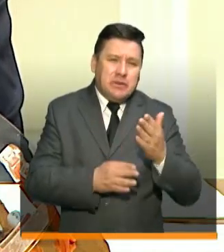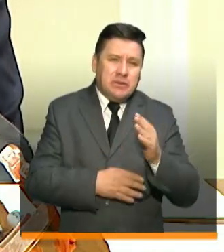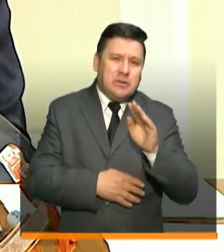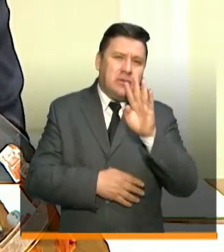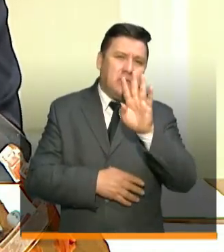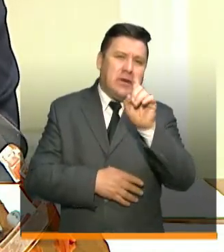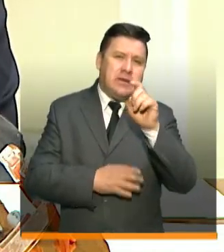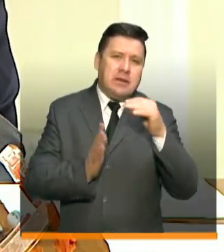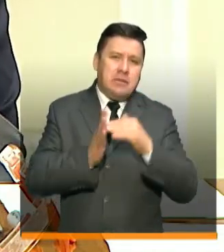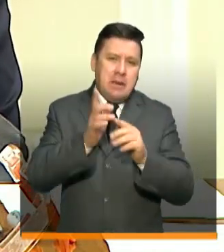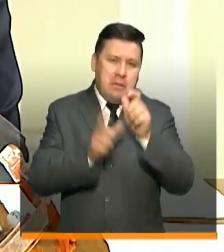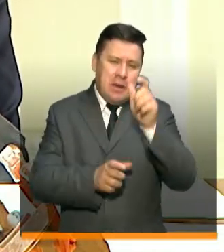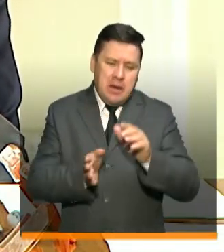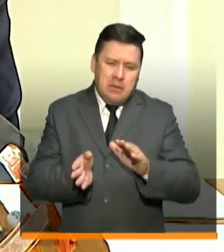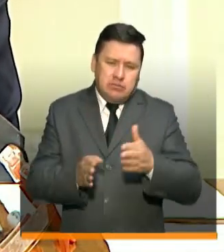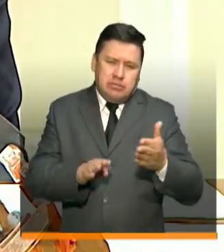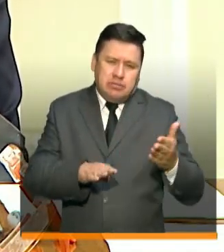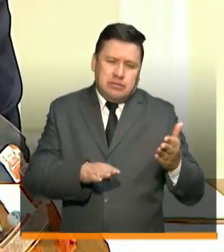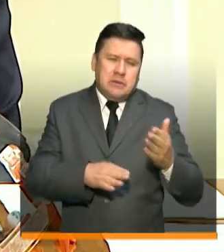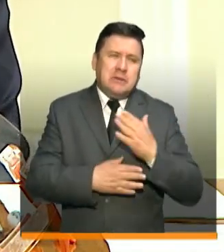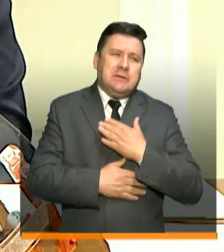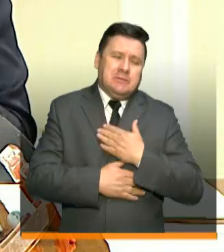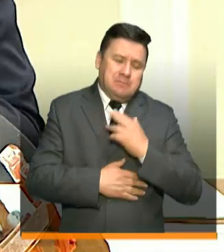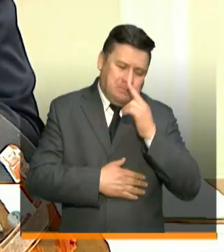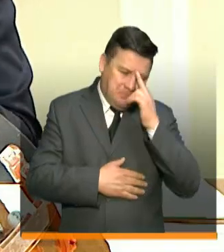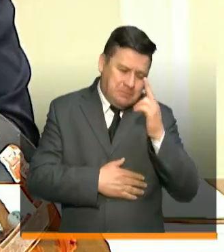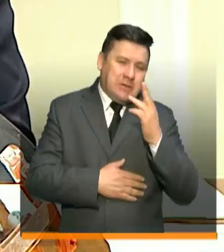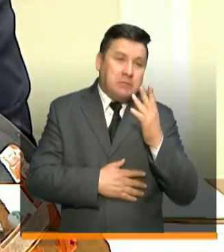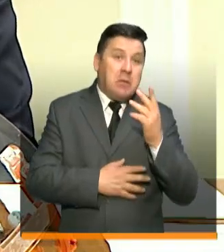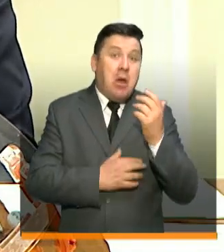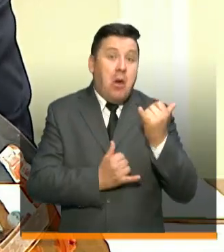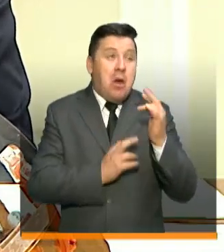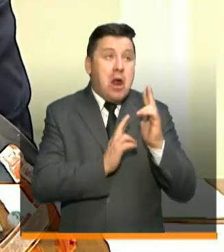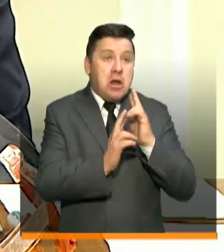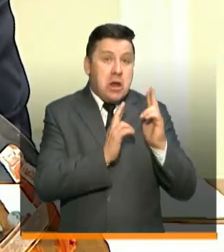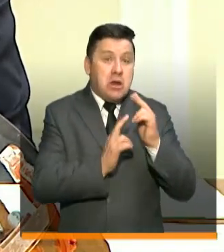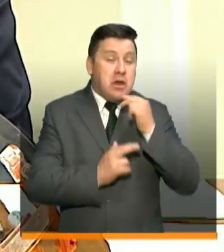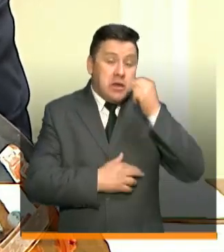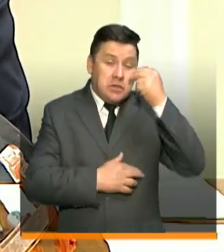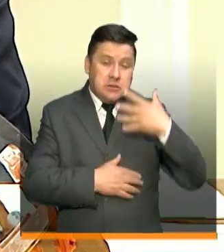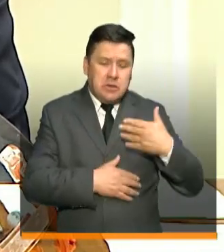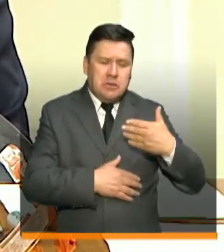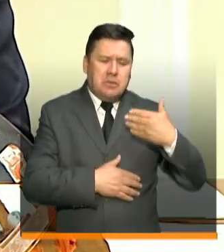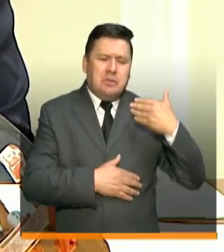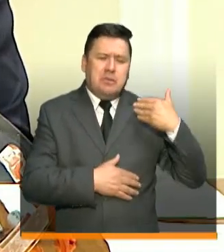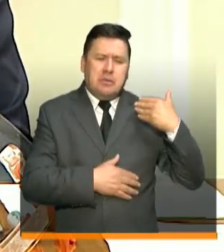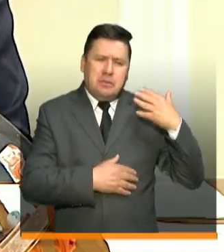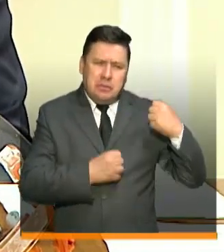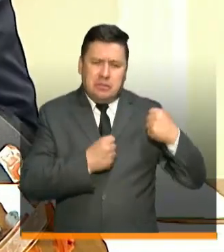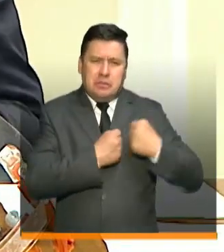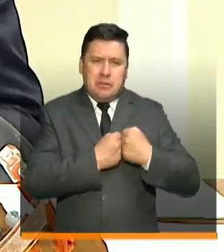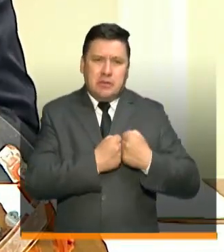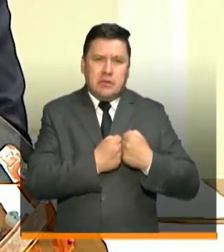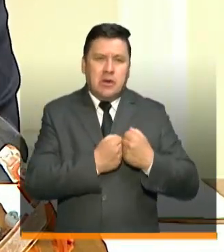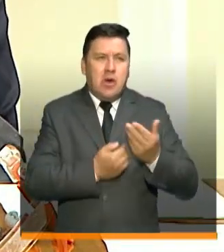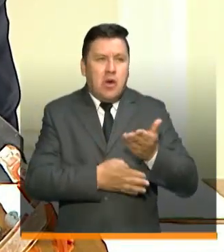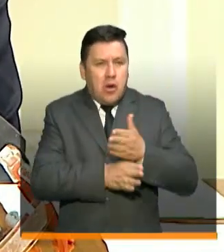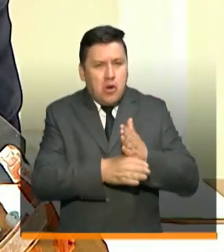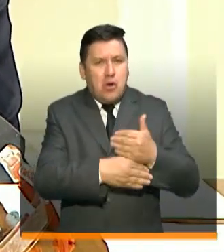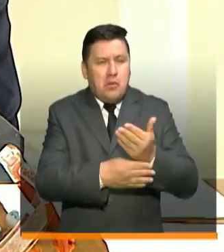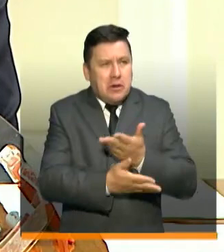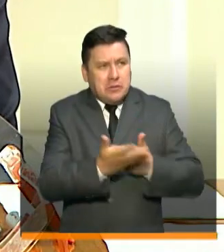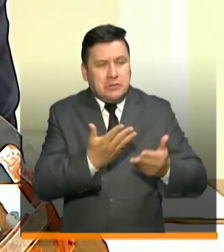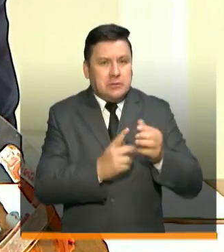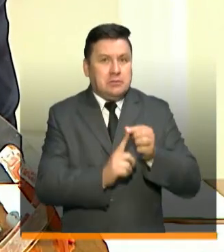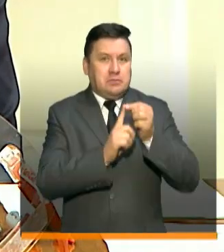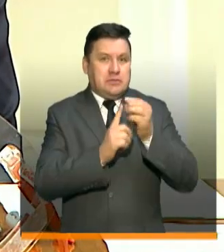46 mil personas han fallecido, hemos tenido una relación histórica de alianza, pero aparte de eso de compartir muchísimos